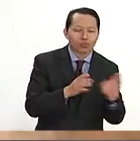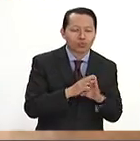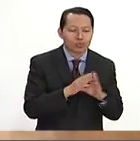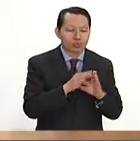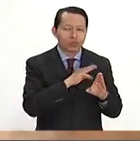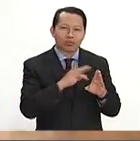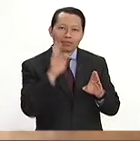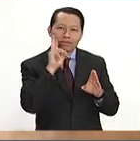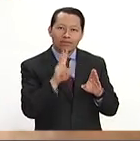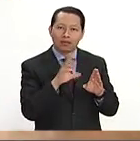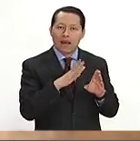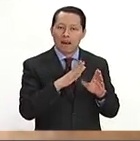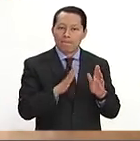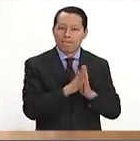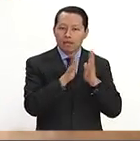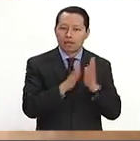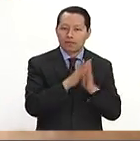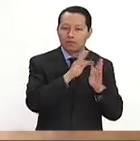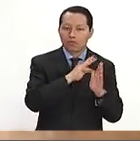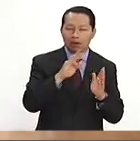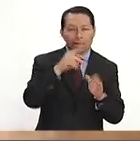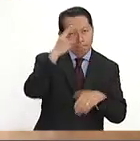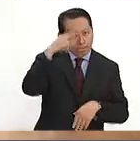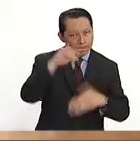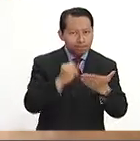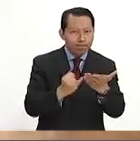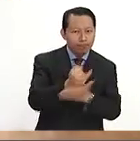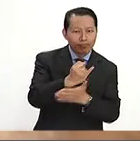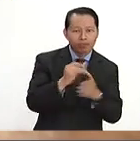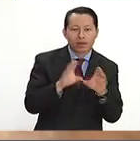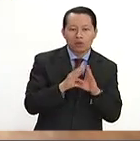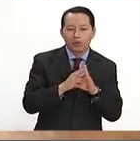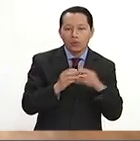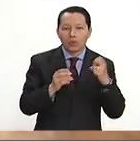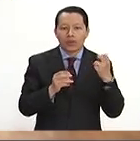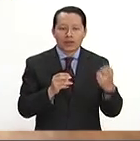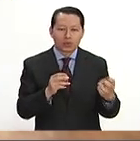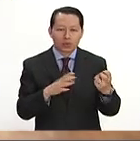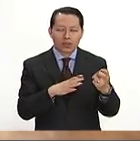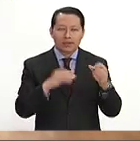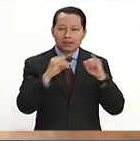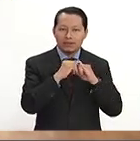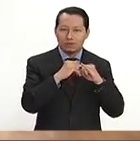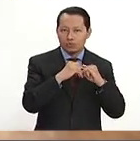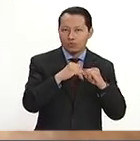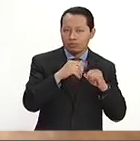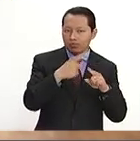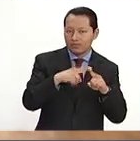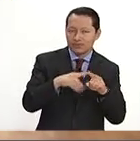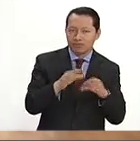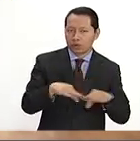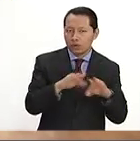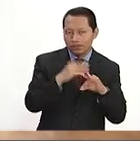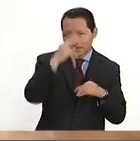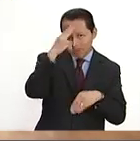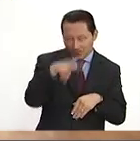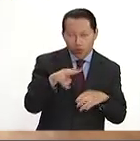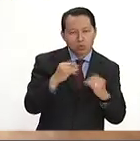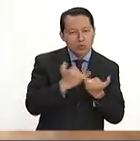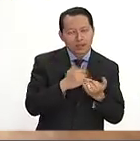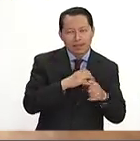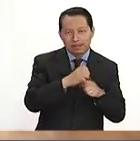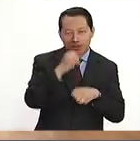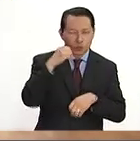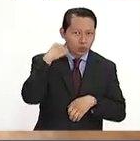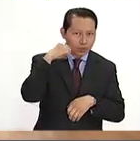participación de las mujeres en la toma de decisiones ante pues este tipo de instituciones claves, claves para la democracia en México y por supuesto en el